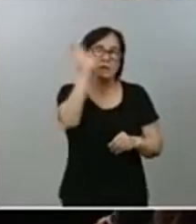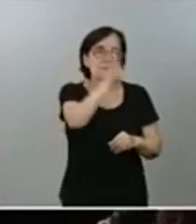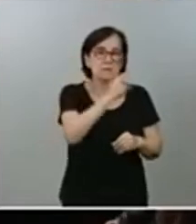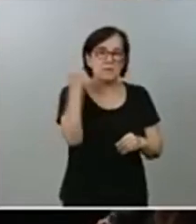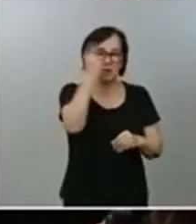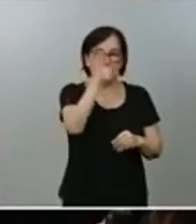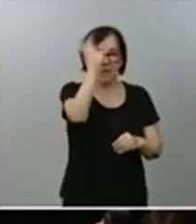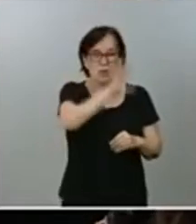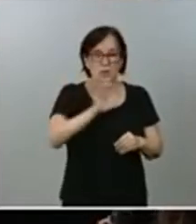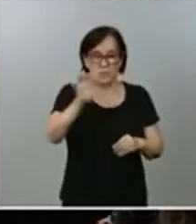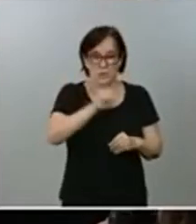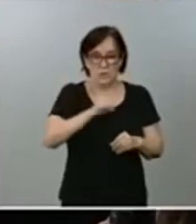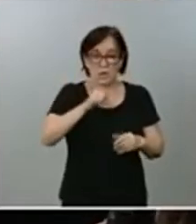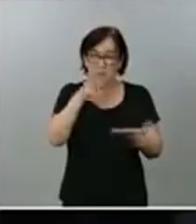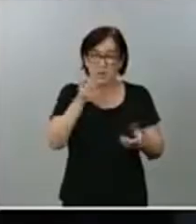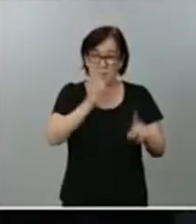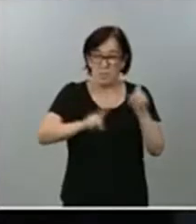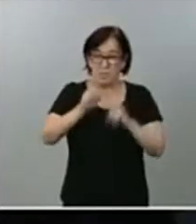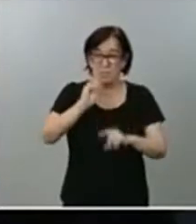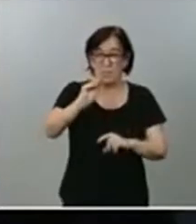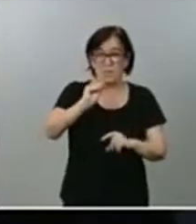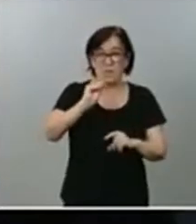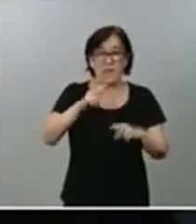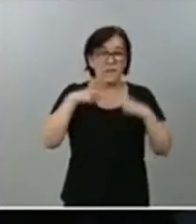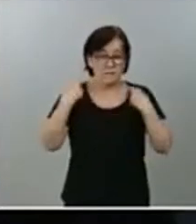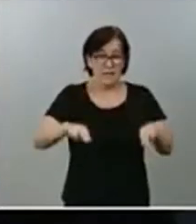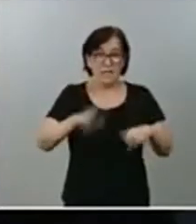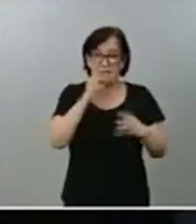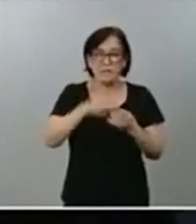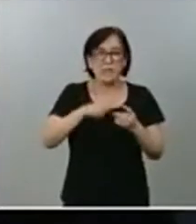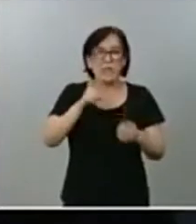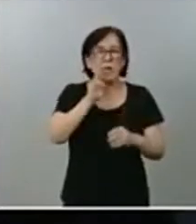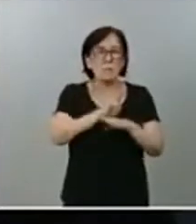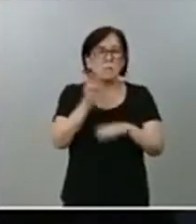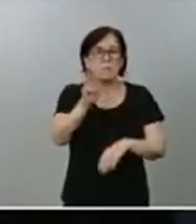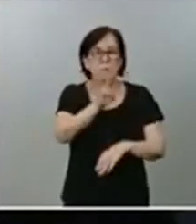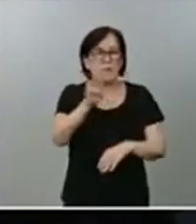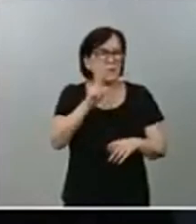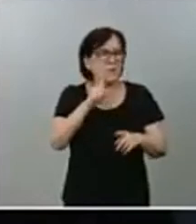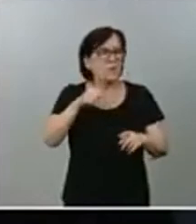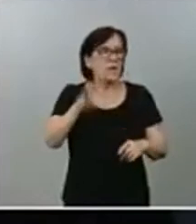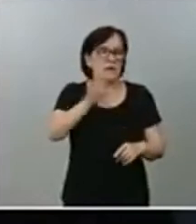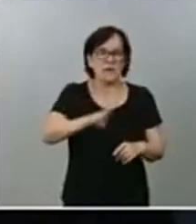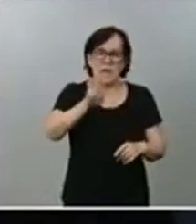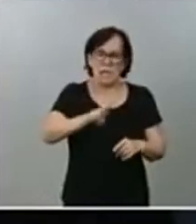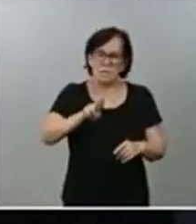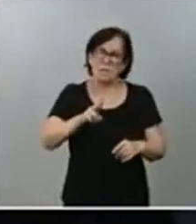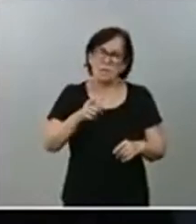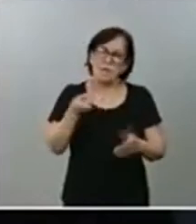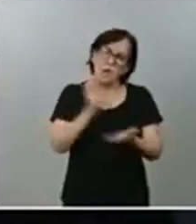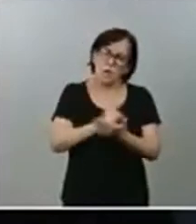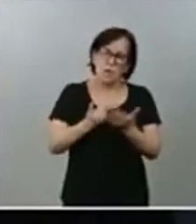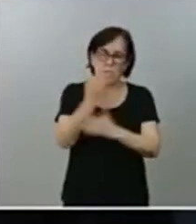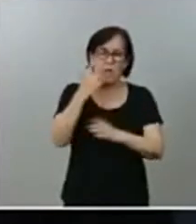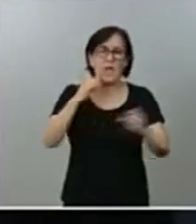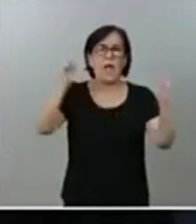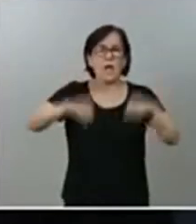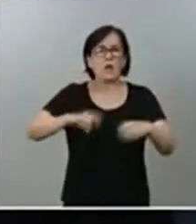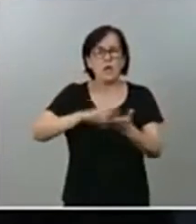por el problema que está habiendo en Lleida, el Partido Popular ha vuelto a insistir esta mañana en acordar con el Gobierno un plan